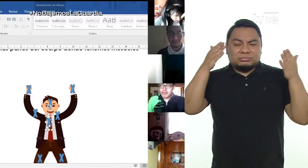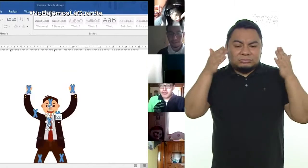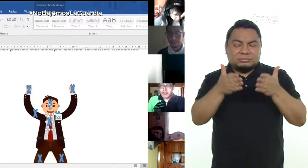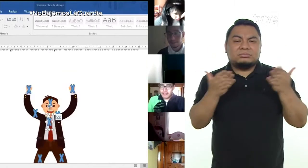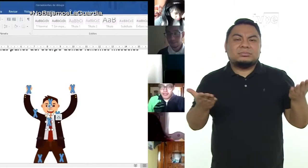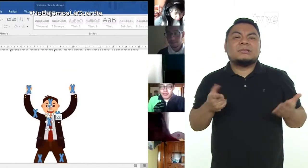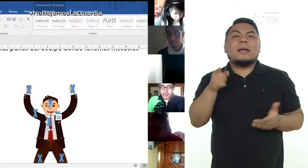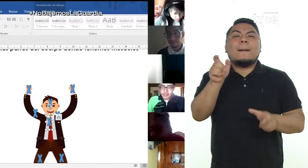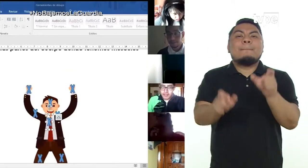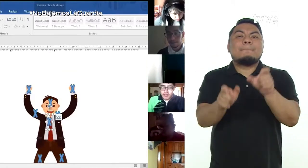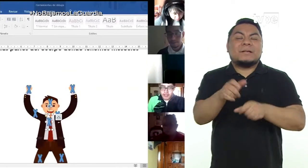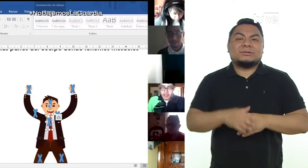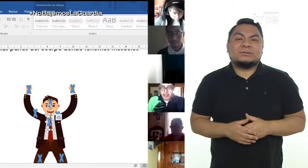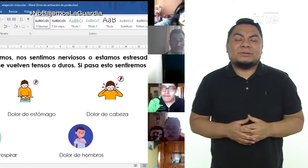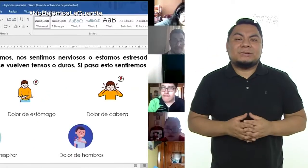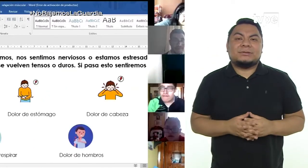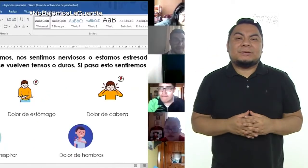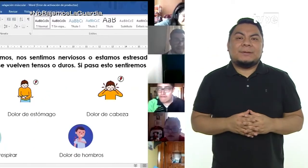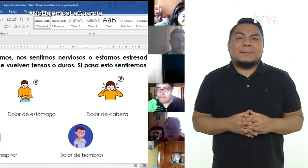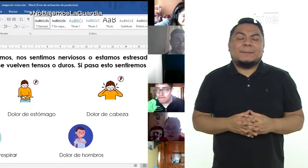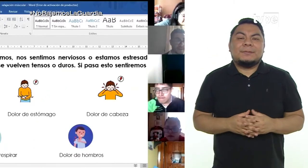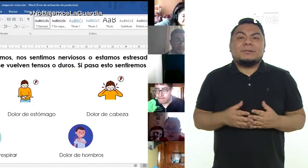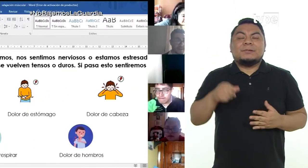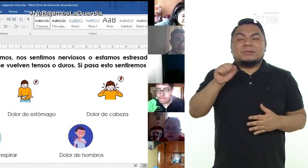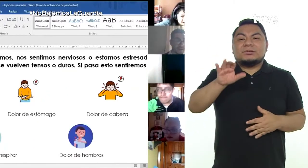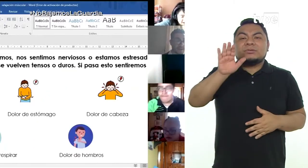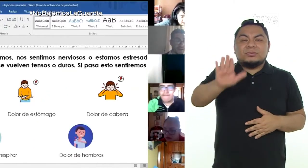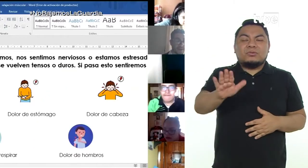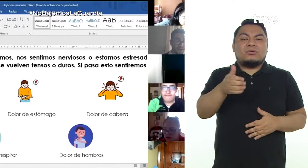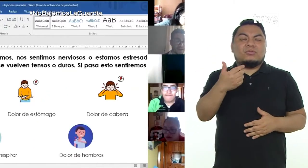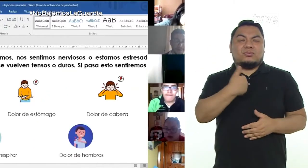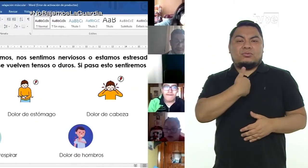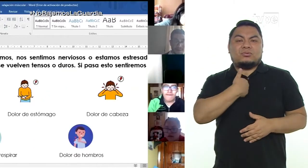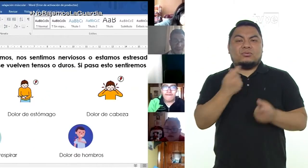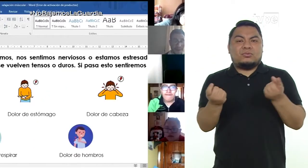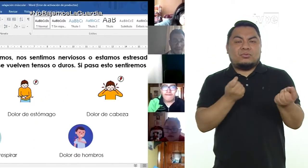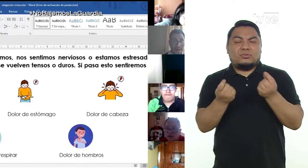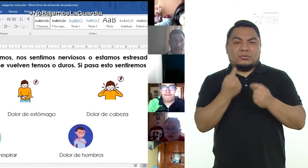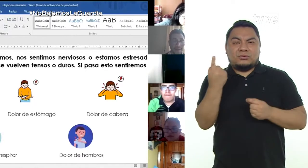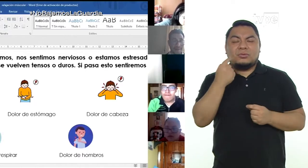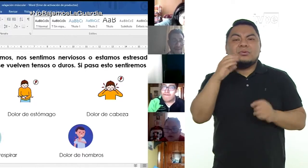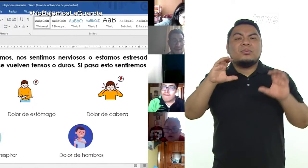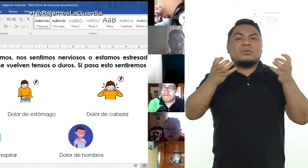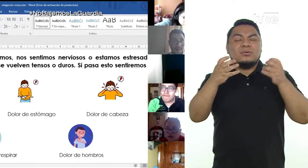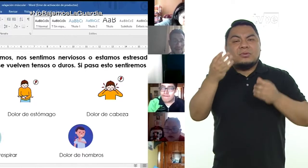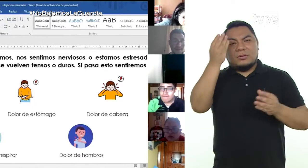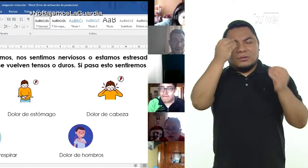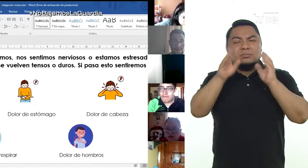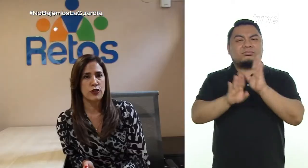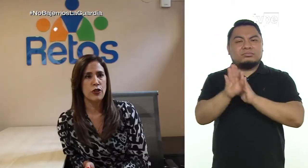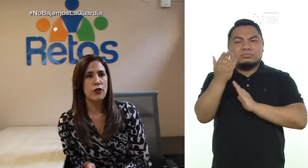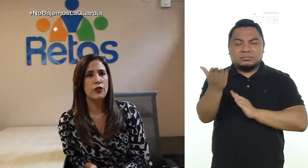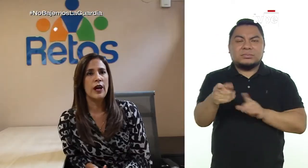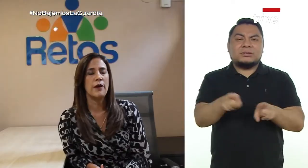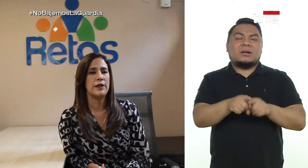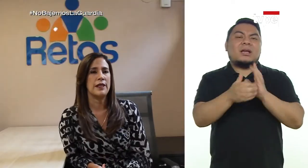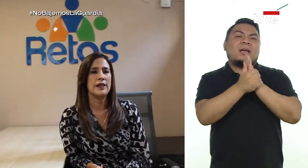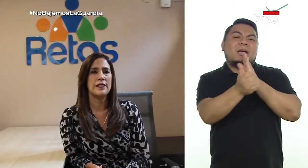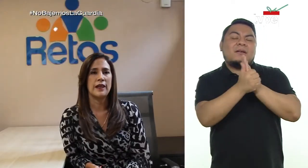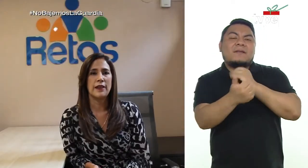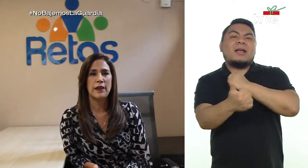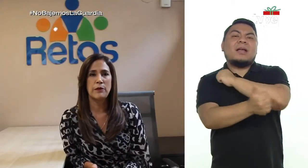centrada en la persona, que son autonomía, cursos de autodeterminación,